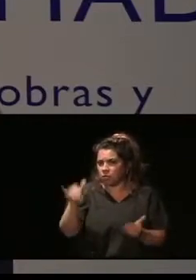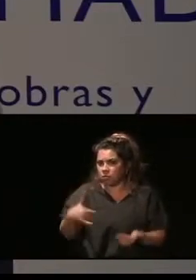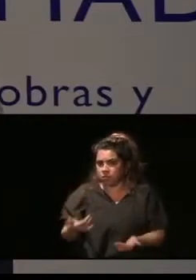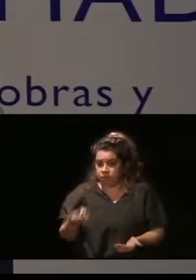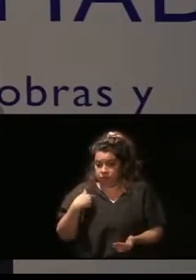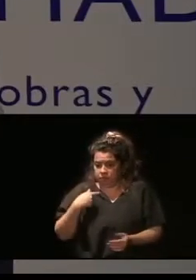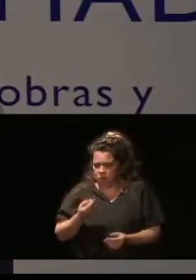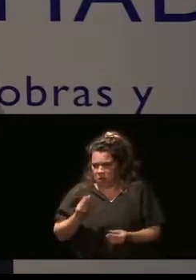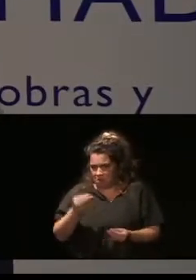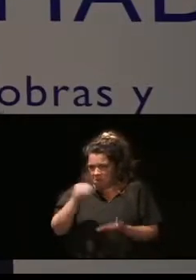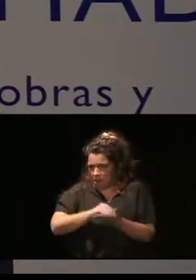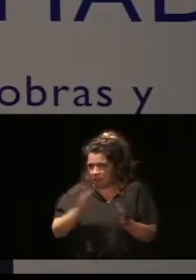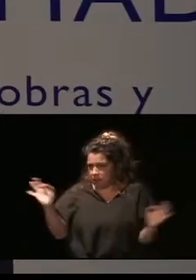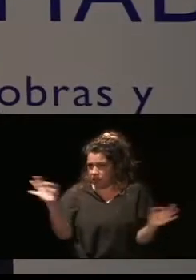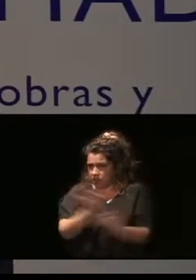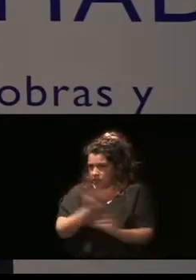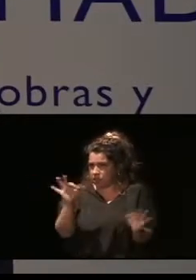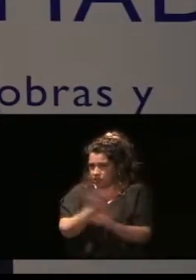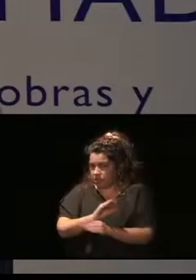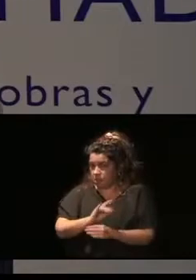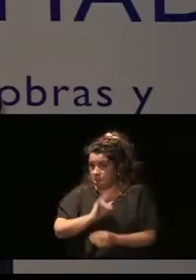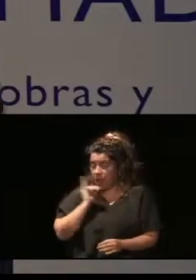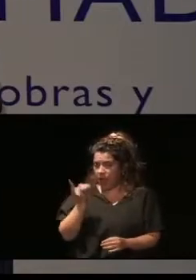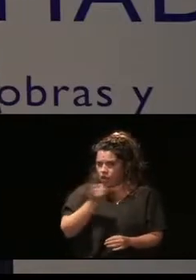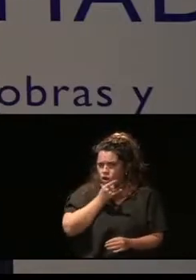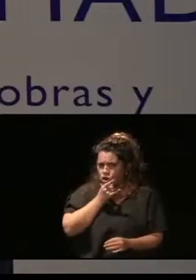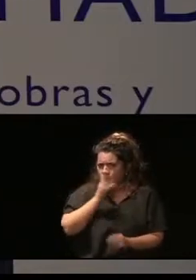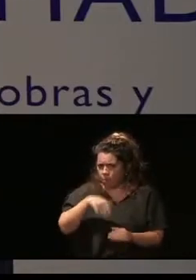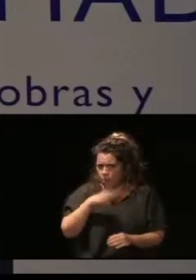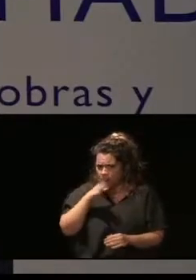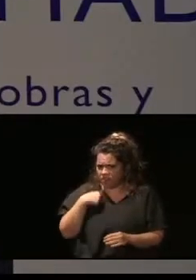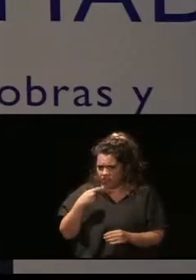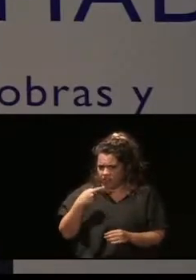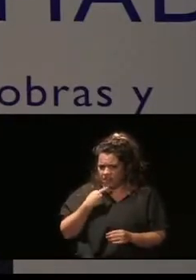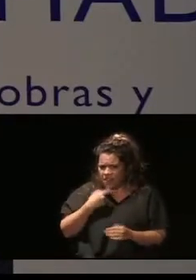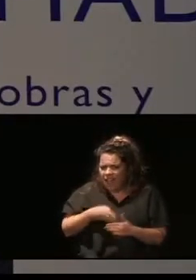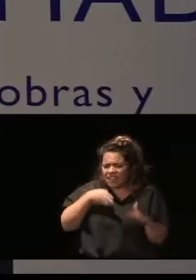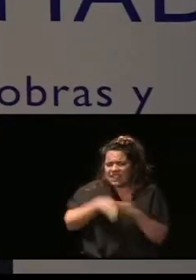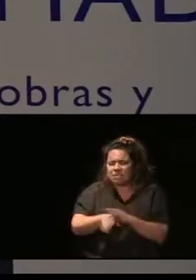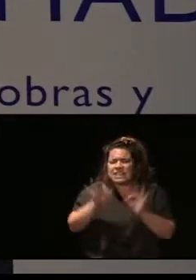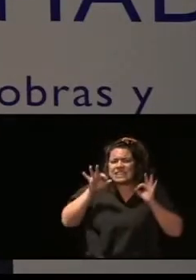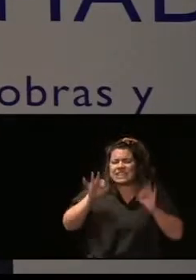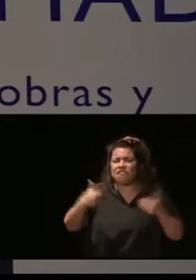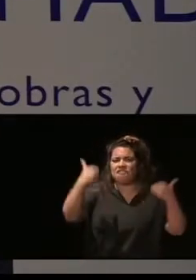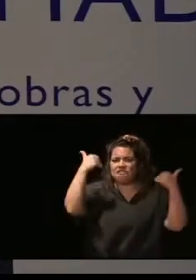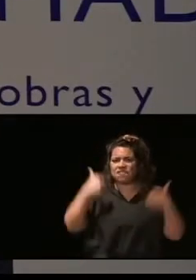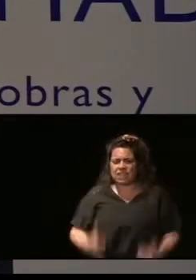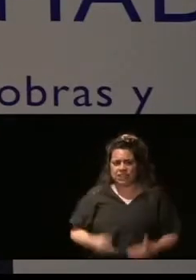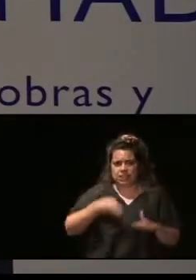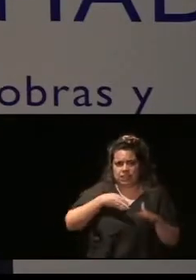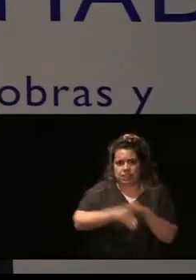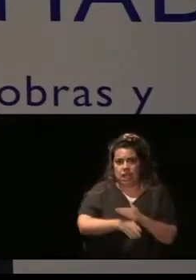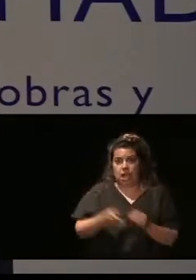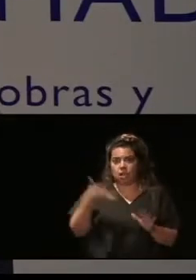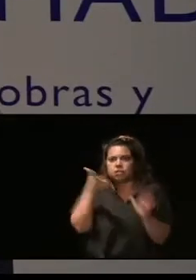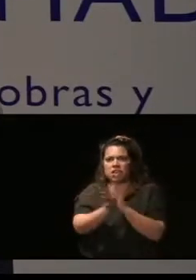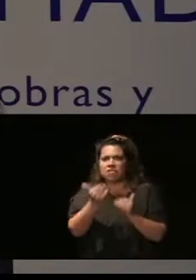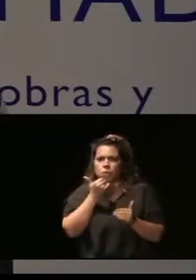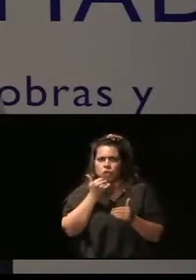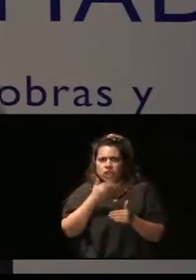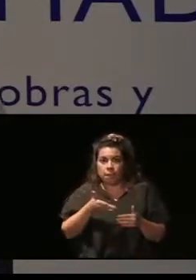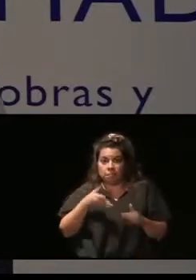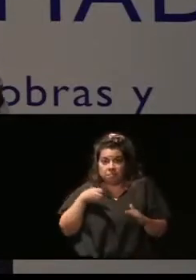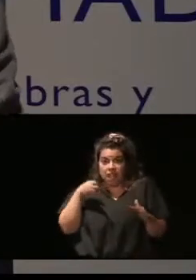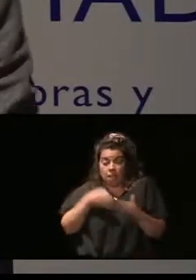errónea, hemos tendido a vincularlo a una accesibilidad física, a una ausencia de barreras arquitectónicas.